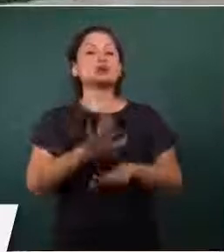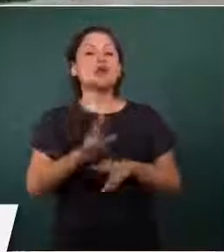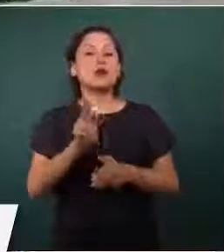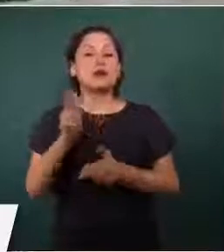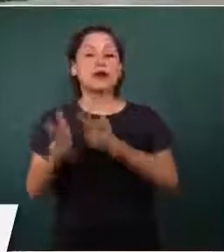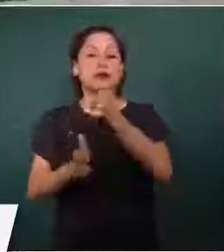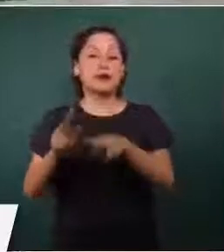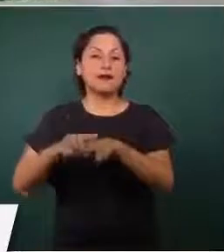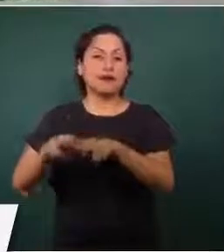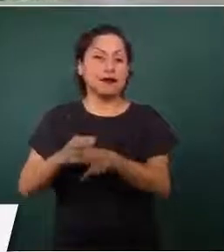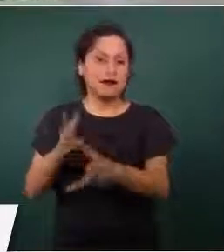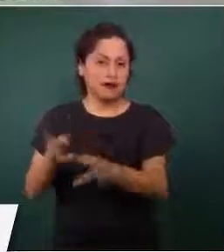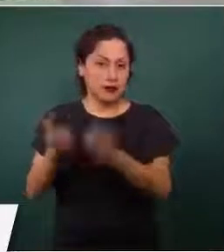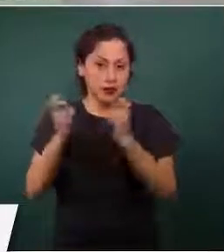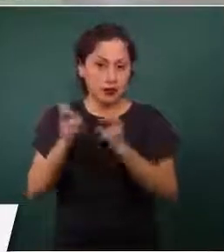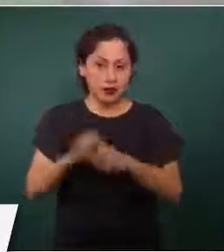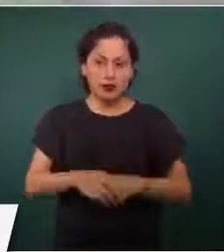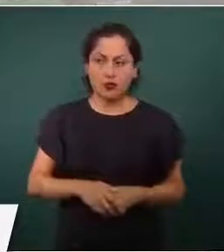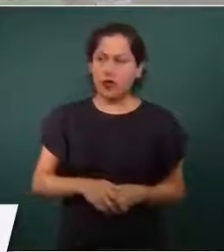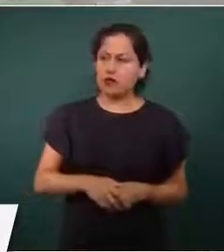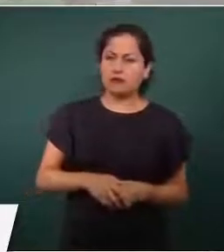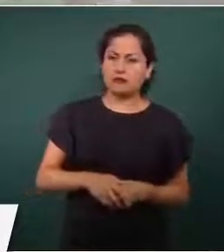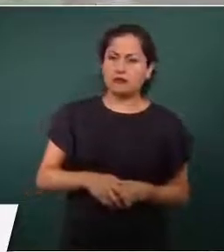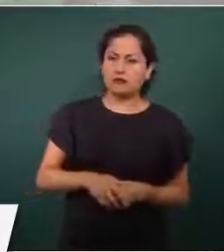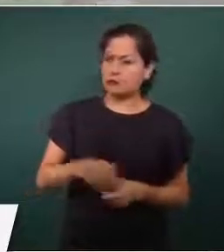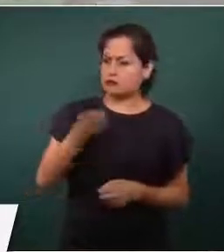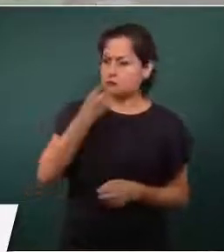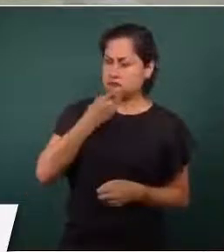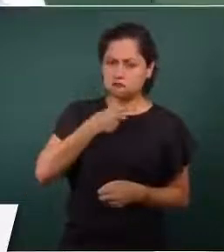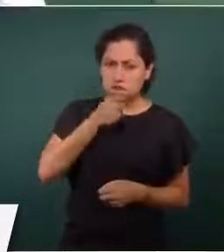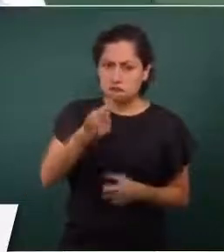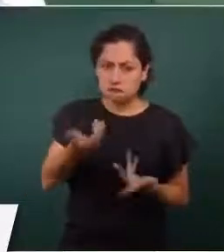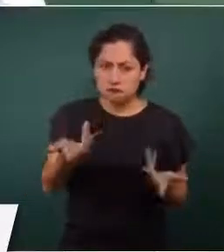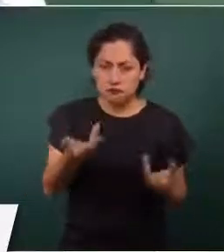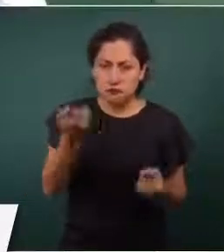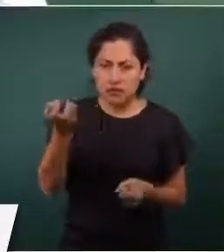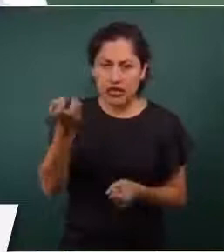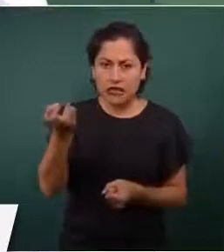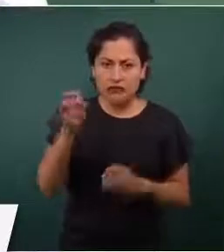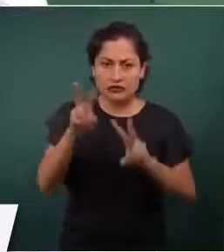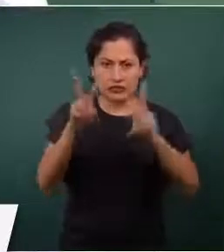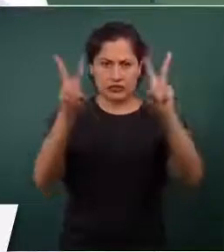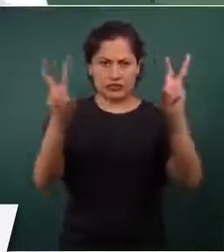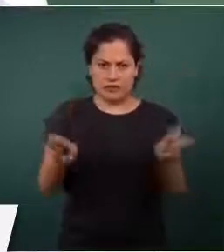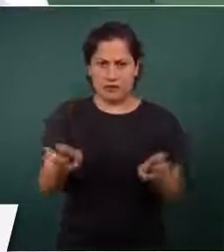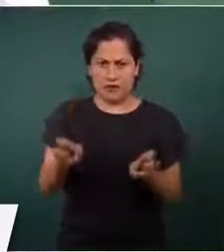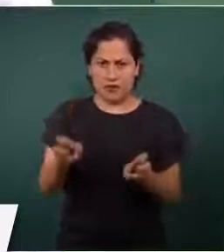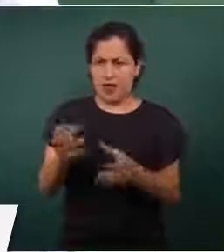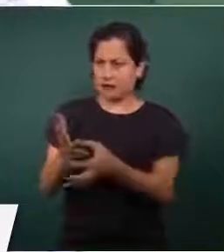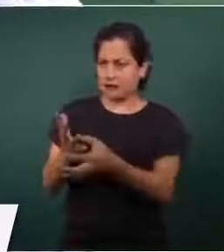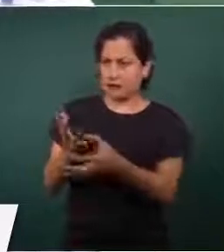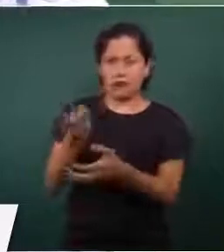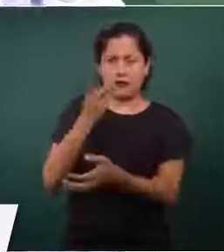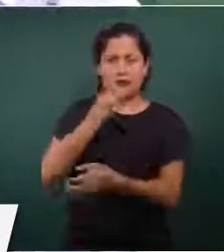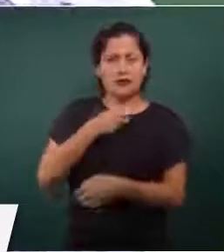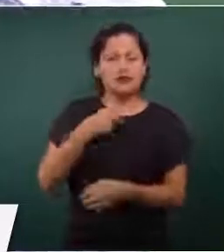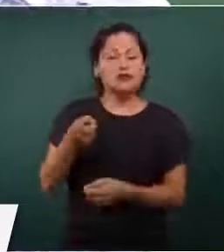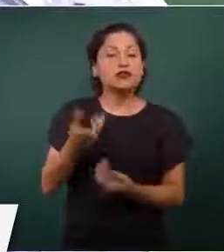No tenemos reportes de robo a